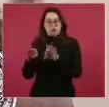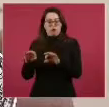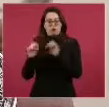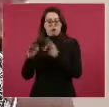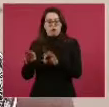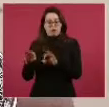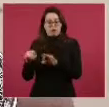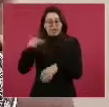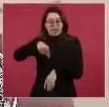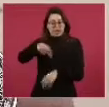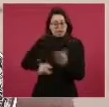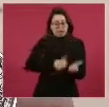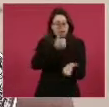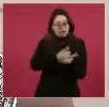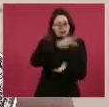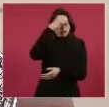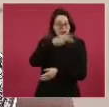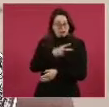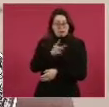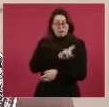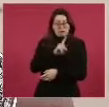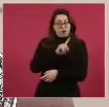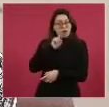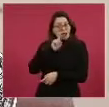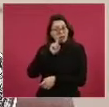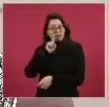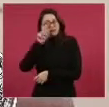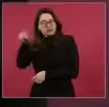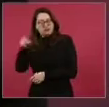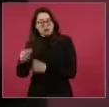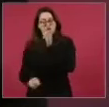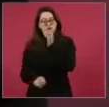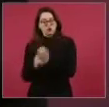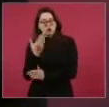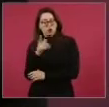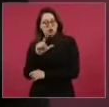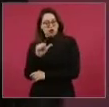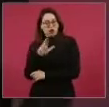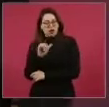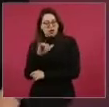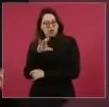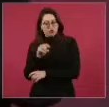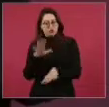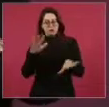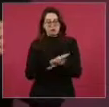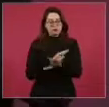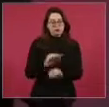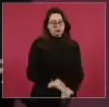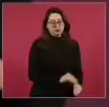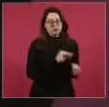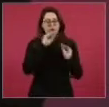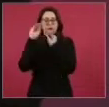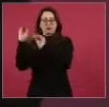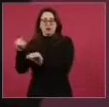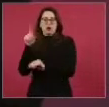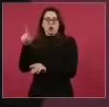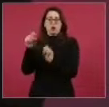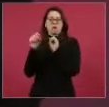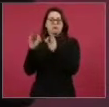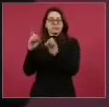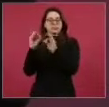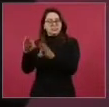descentraliza, ya no va a estar aquí en la Ciudad de México, va a estar en Nuevo Laredo